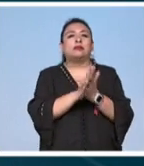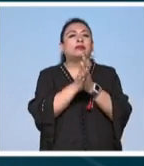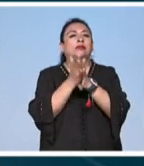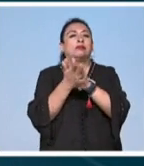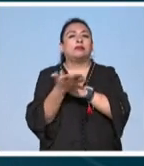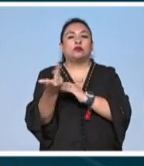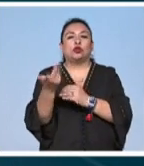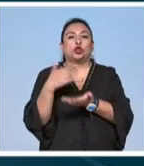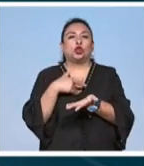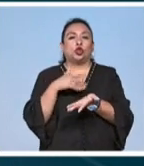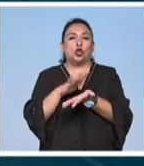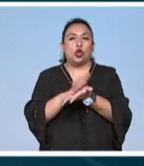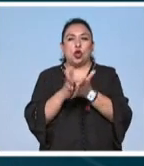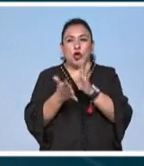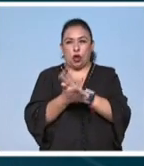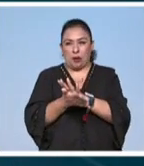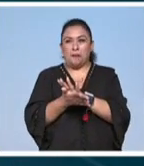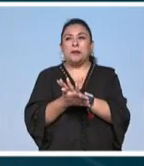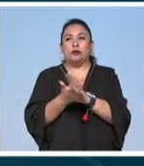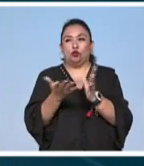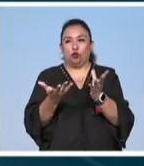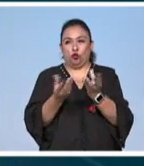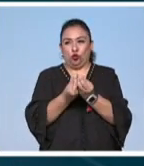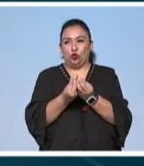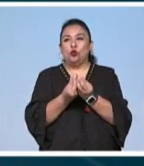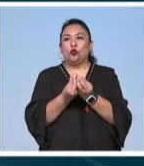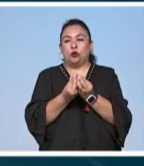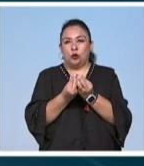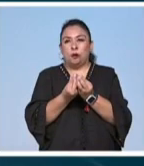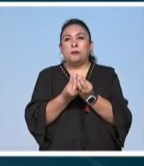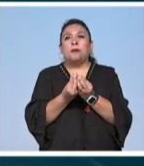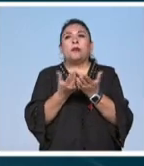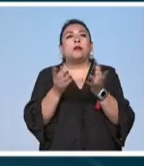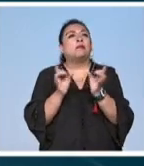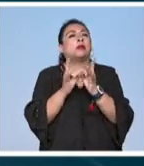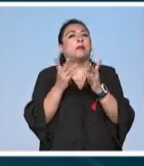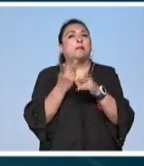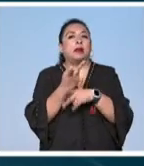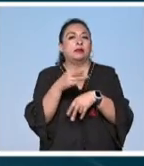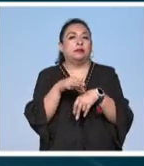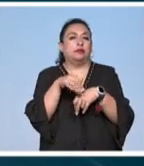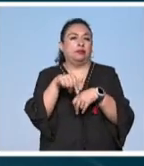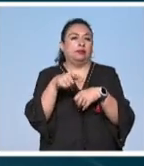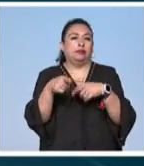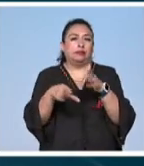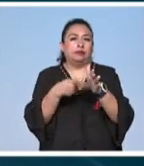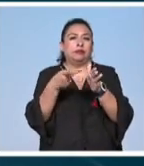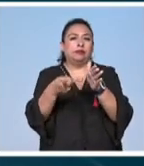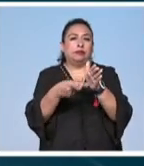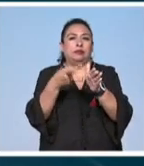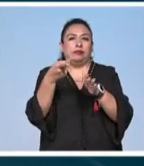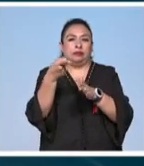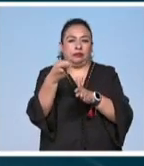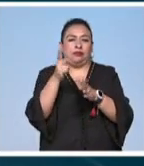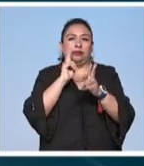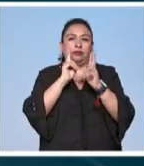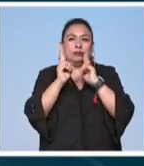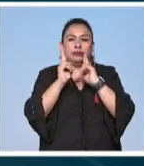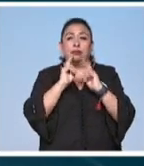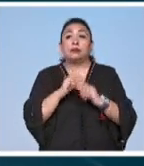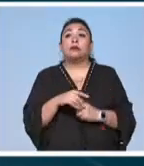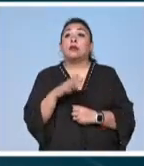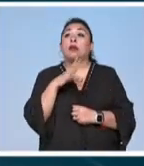cómplices y parte de de las situaciones que se viven en cada momento de esta narrativa